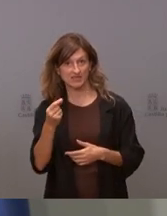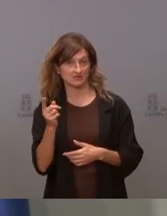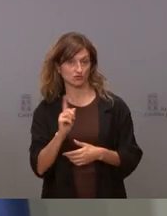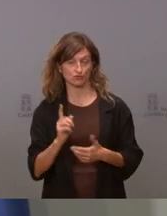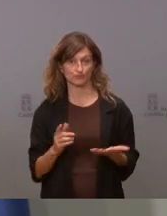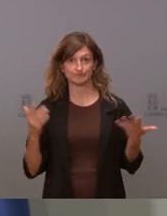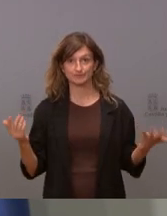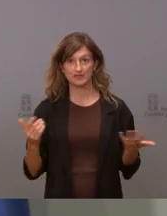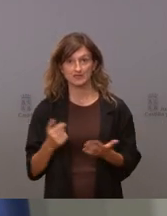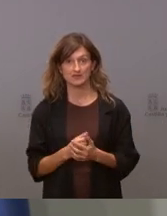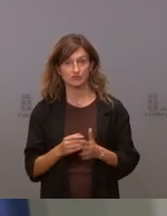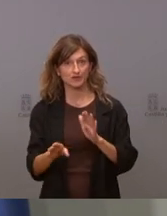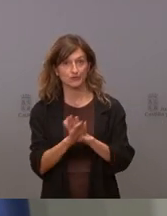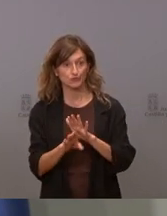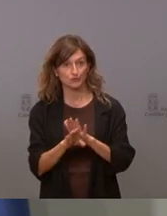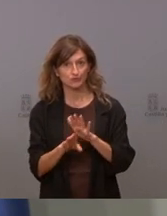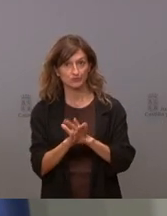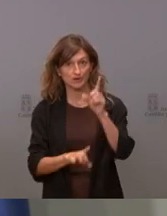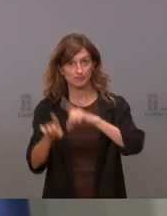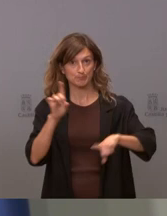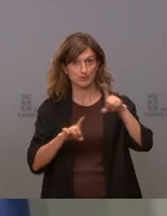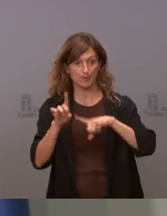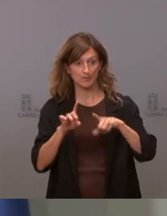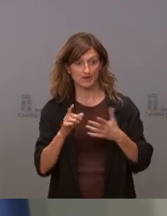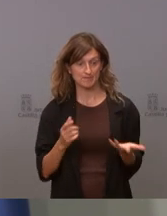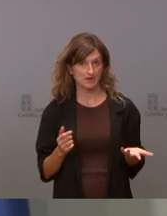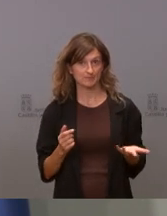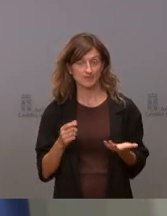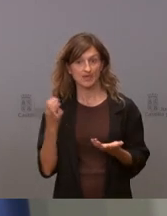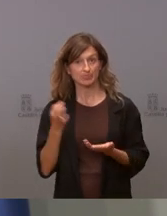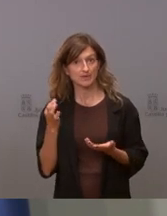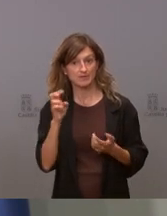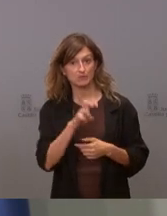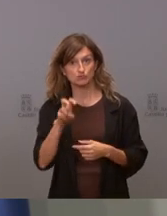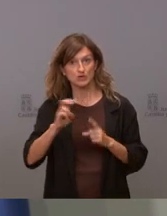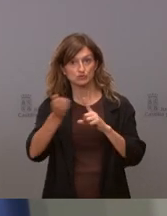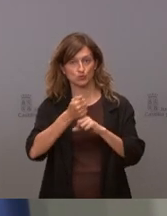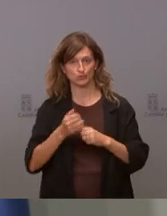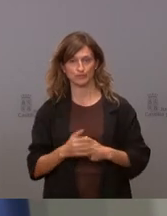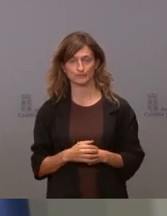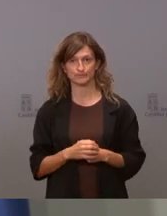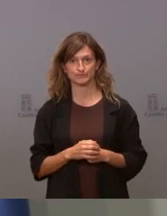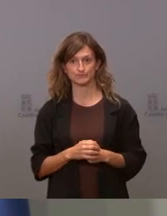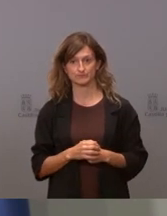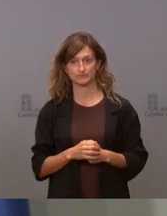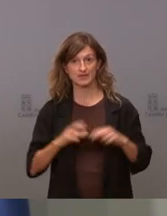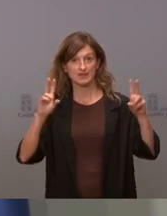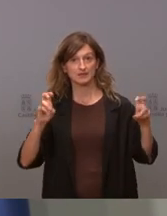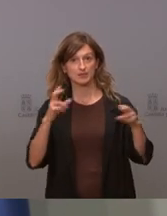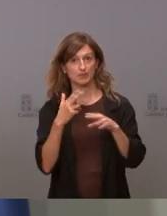por lo tanto va a continuar el problema si no ponemos remedio y en política